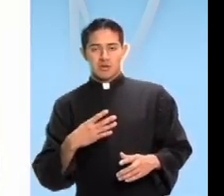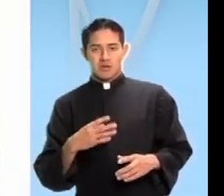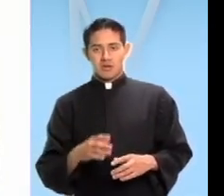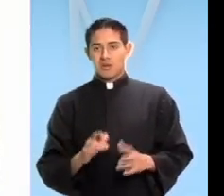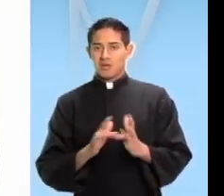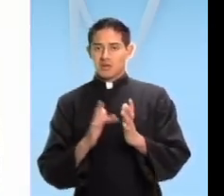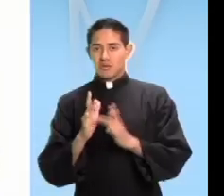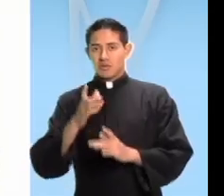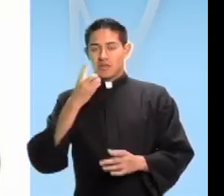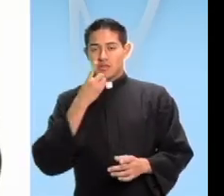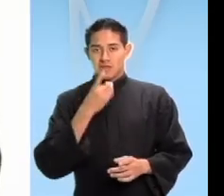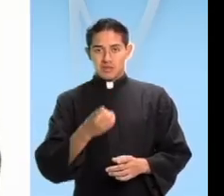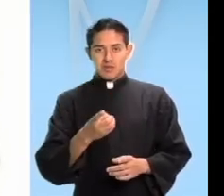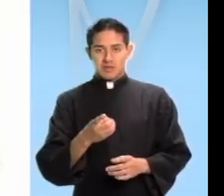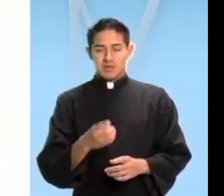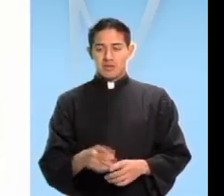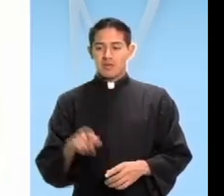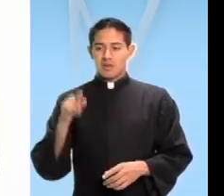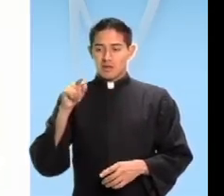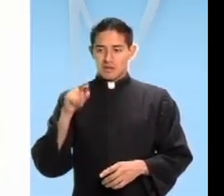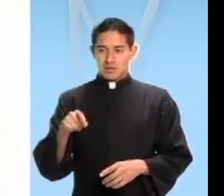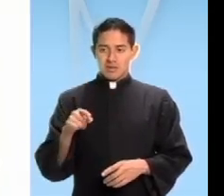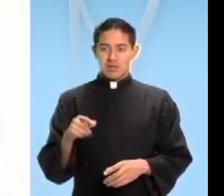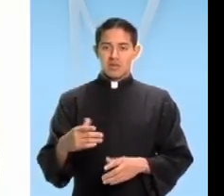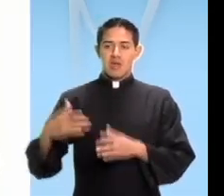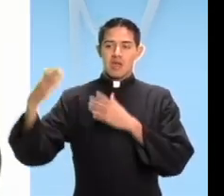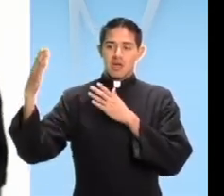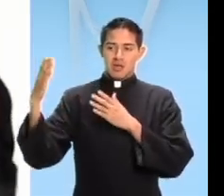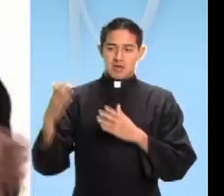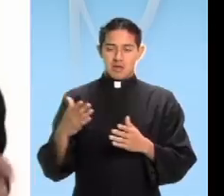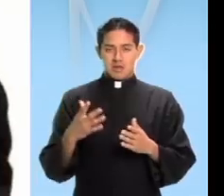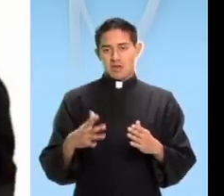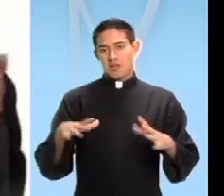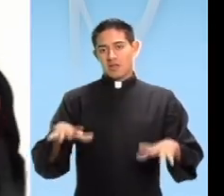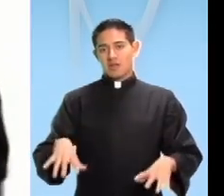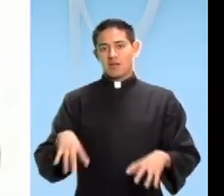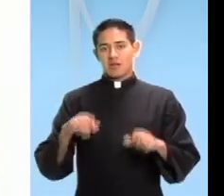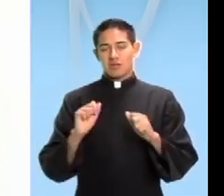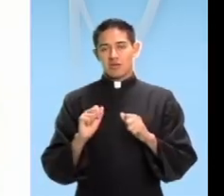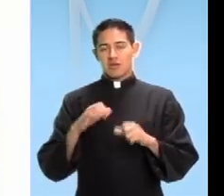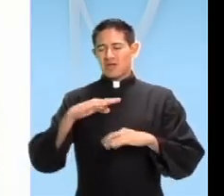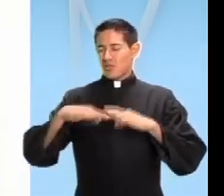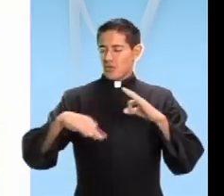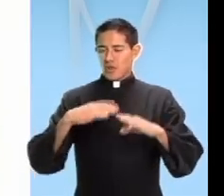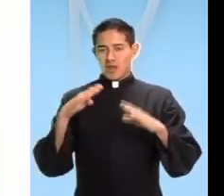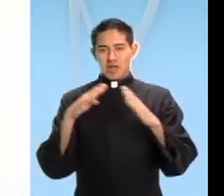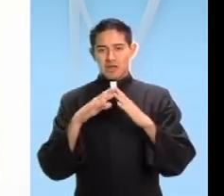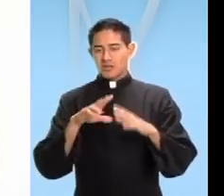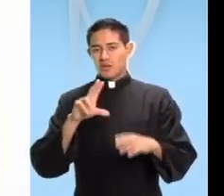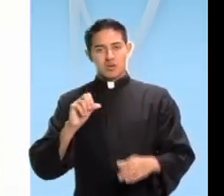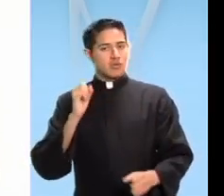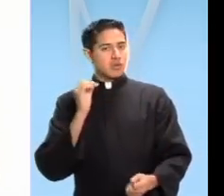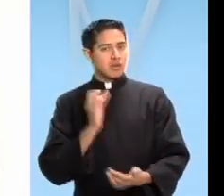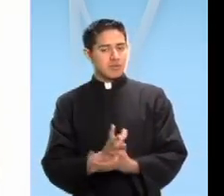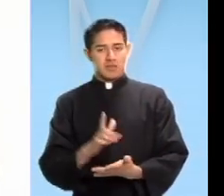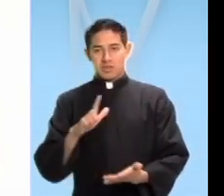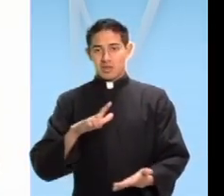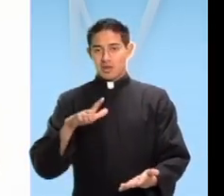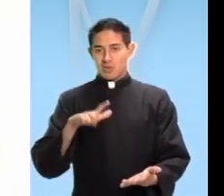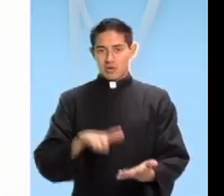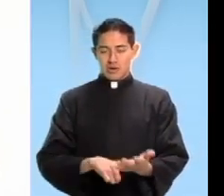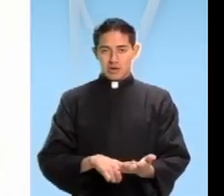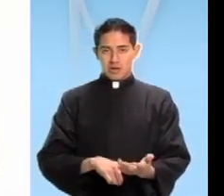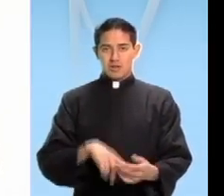dice, la salvación ha llegado a esta casa y no solamente a la casa, al lugar físico, sino también al lugar